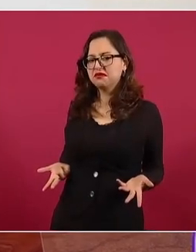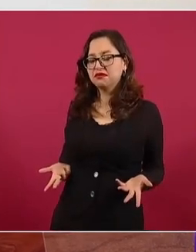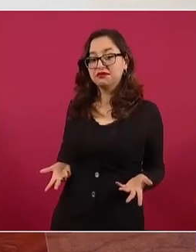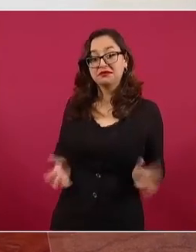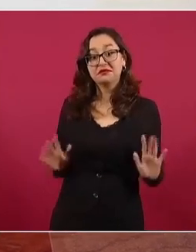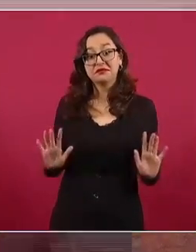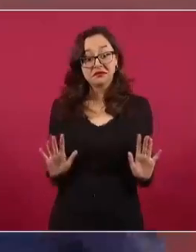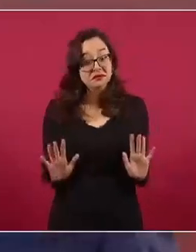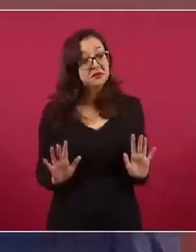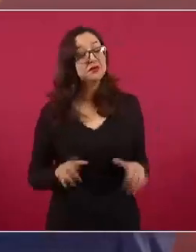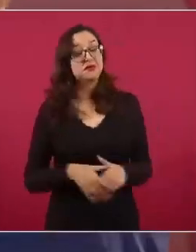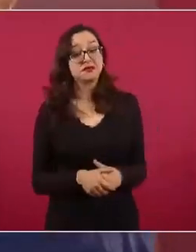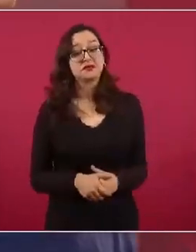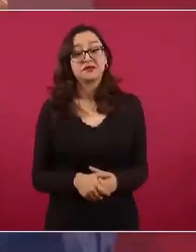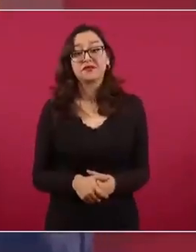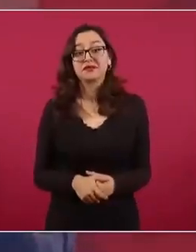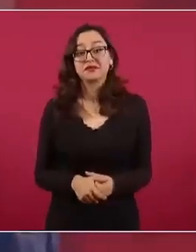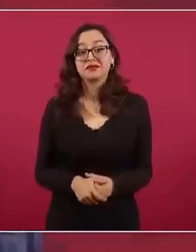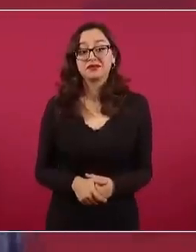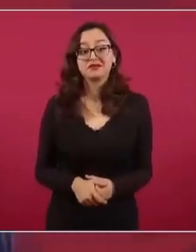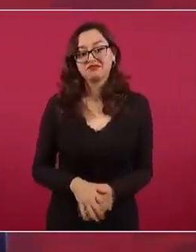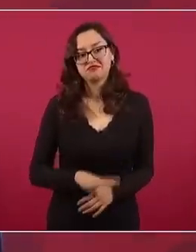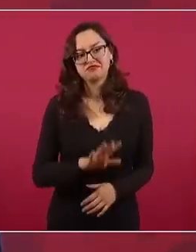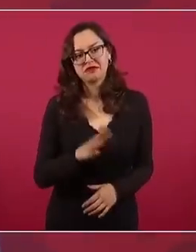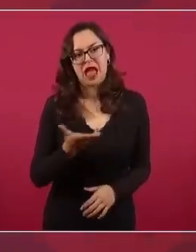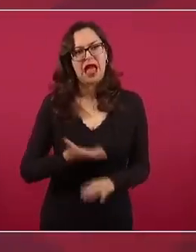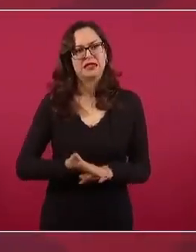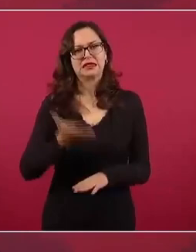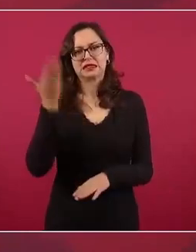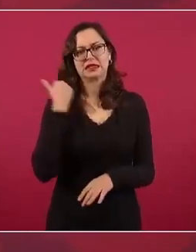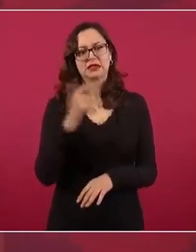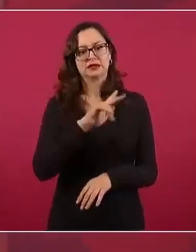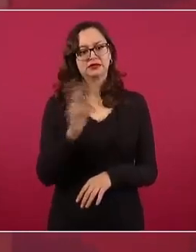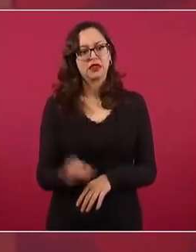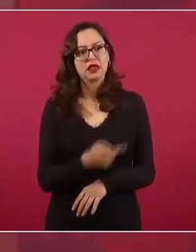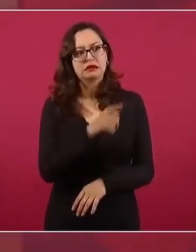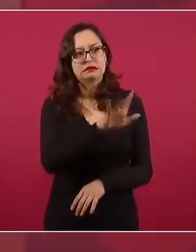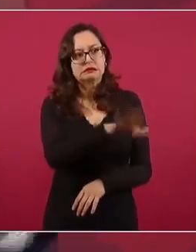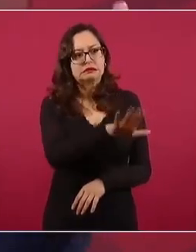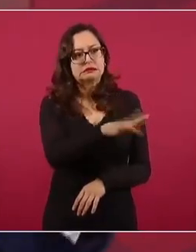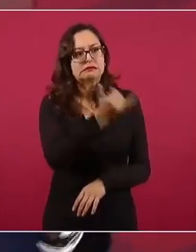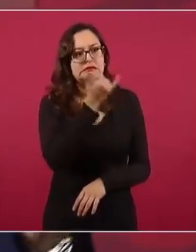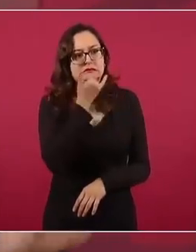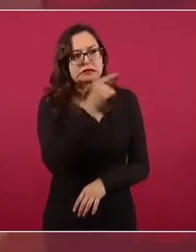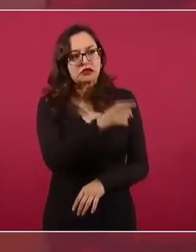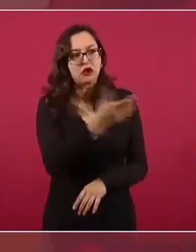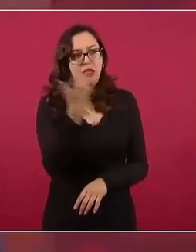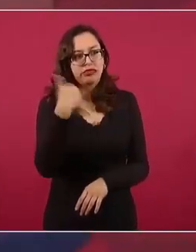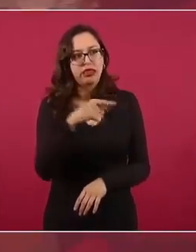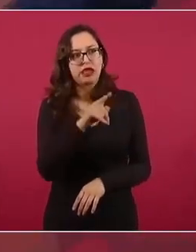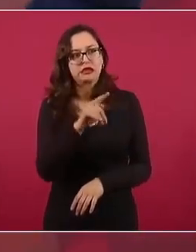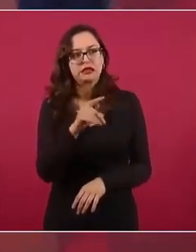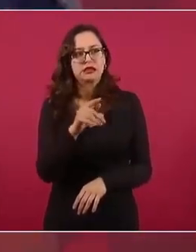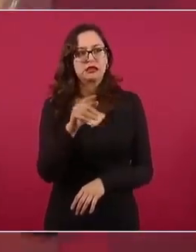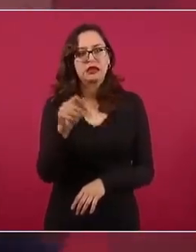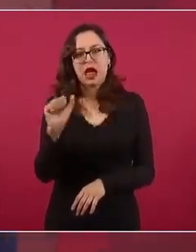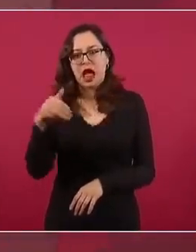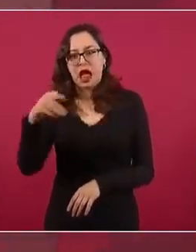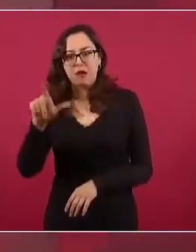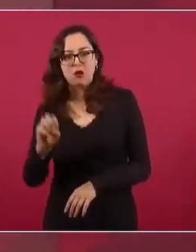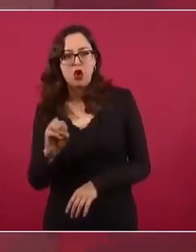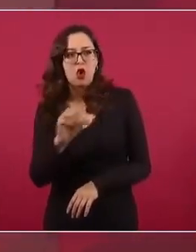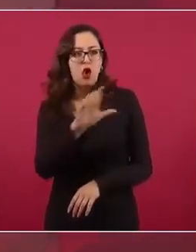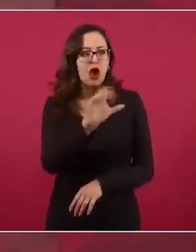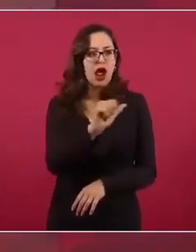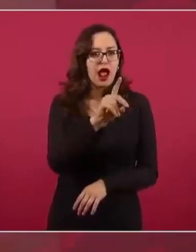Le preguntaron un día pero ¿usted cargó los dados? Claro, ¿cómo iba yo a permitir